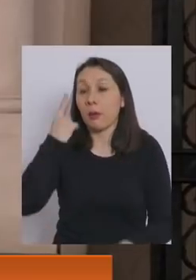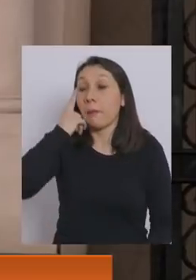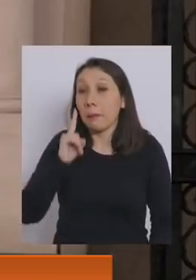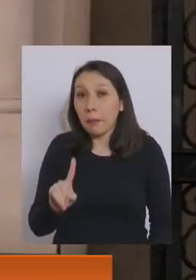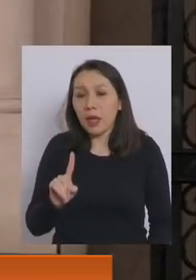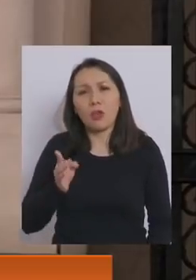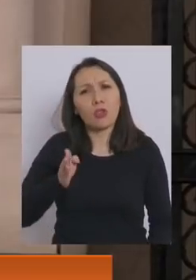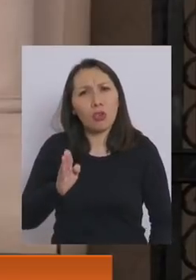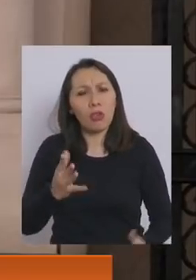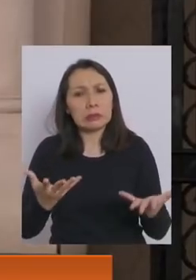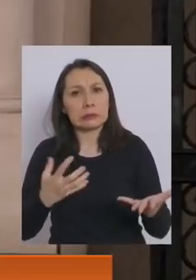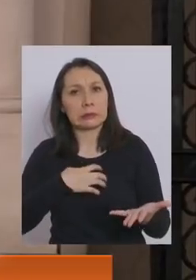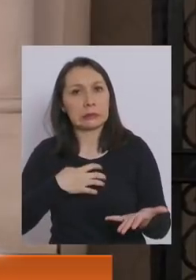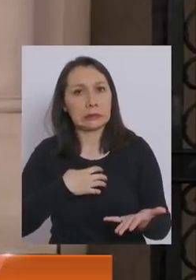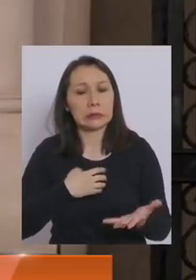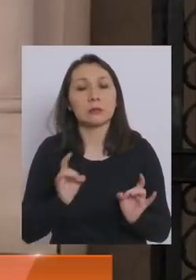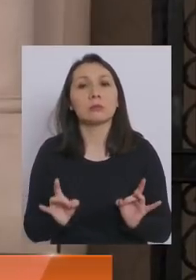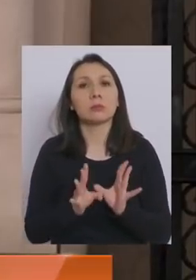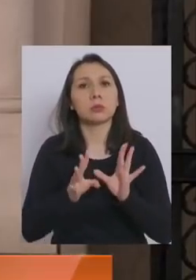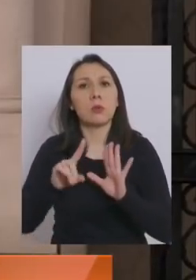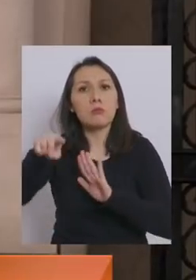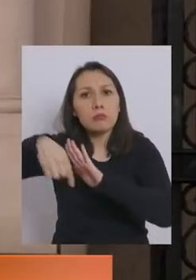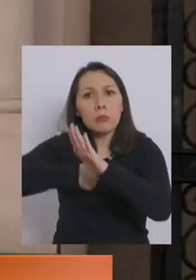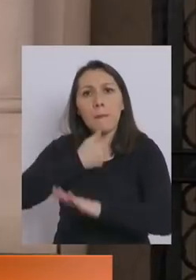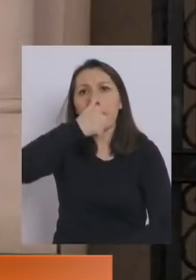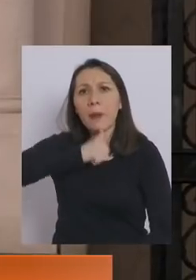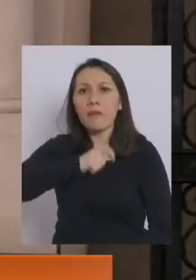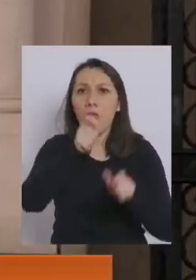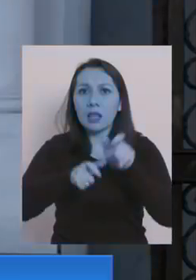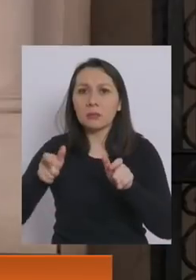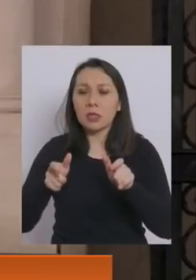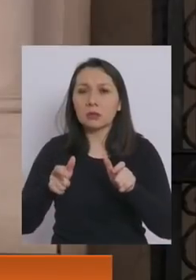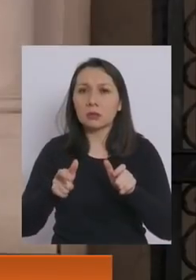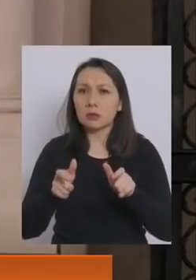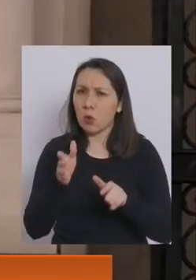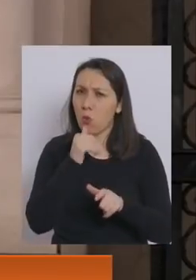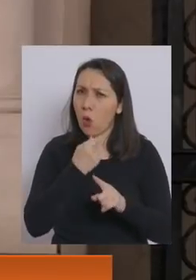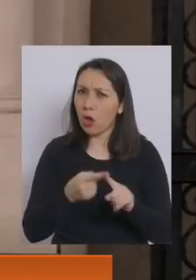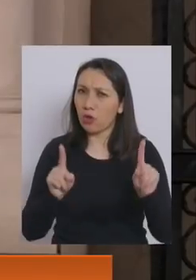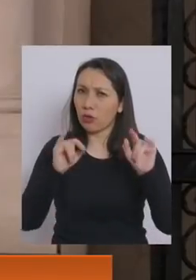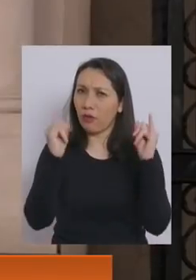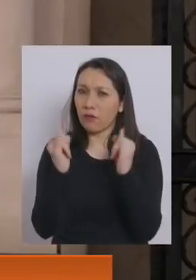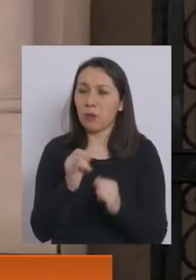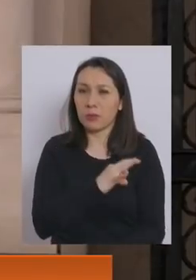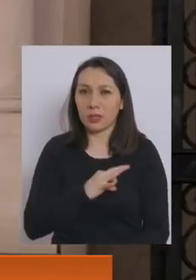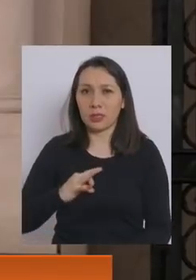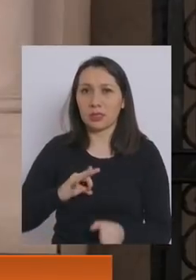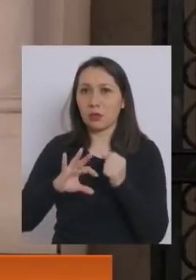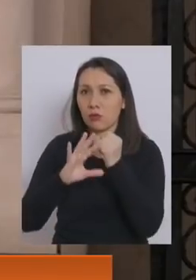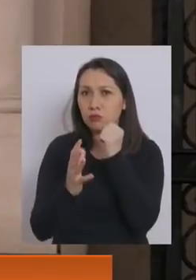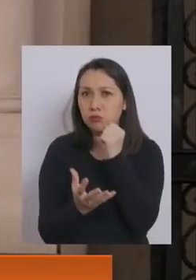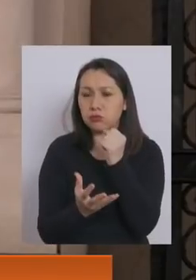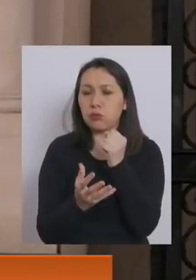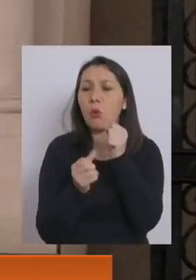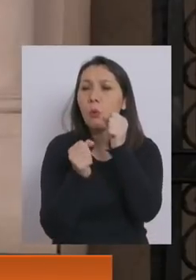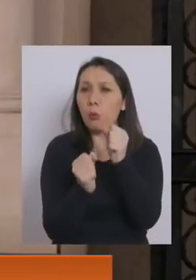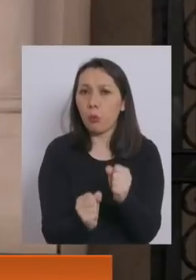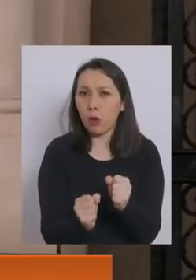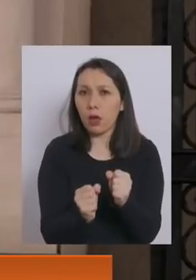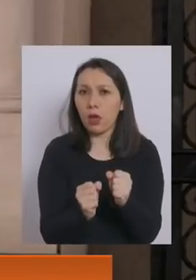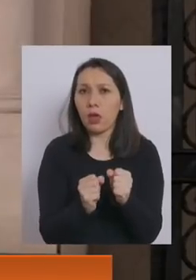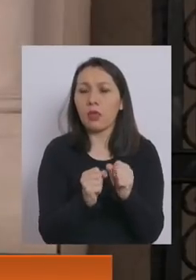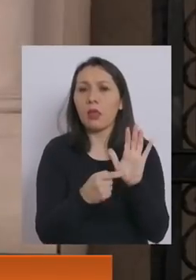embargo, sigue habiendo temor por la eventual vulneración de la privacidad de la gente. ¿No había otra forma en que el Ministerio de Hacienda pudiera hacer